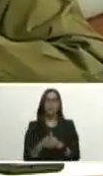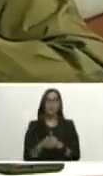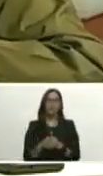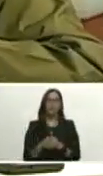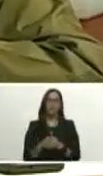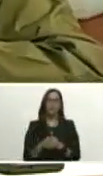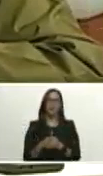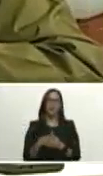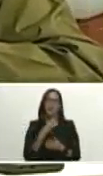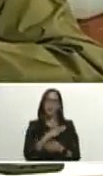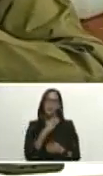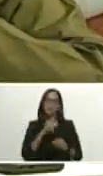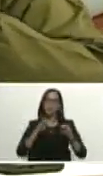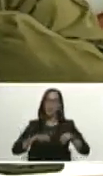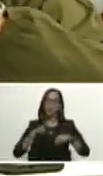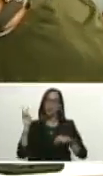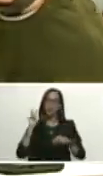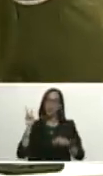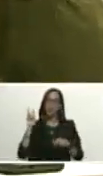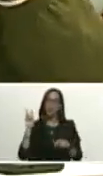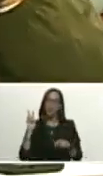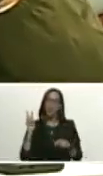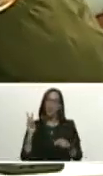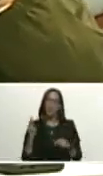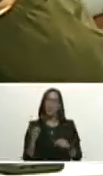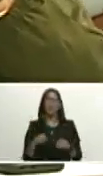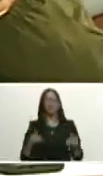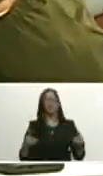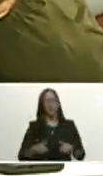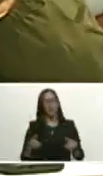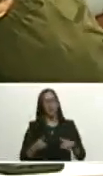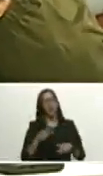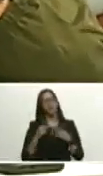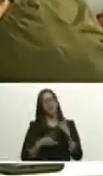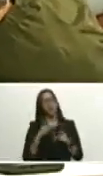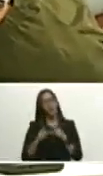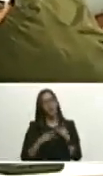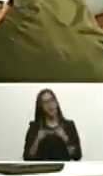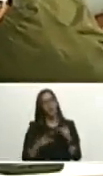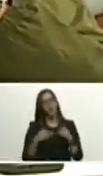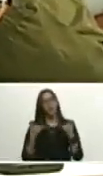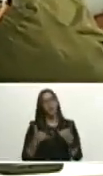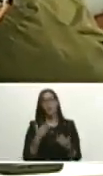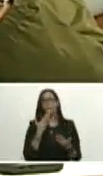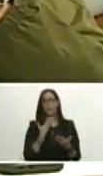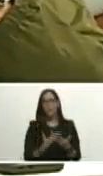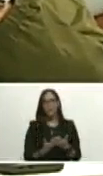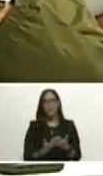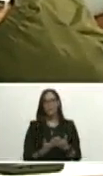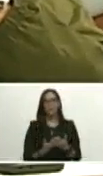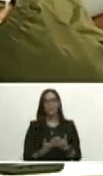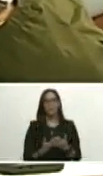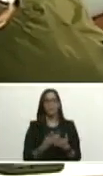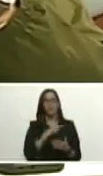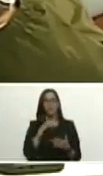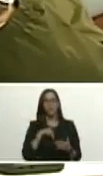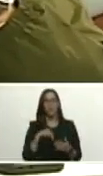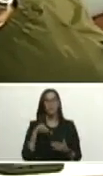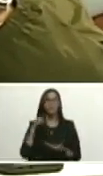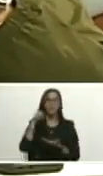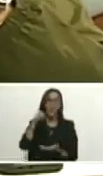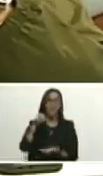misión Argo Venezuela hay un gran esfuerzo productivo que ha permitido inclusive que ya nuestros CLAP